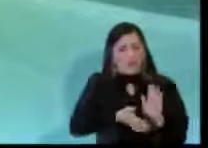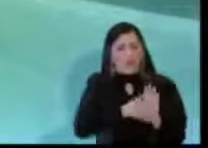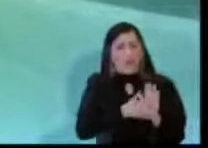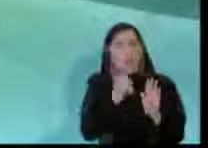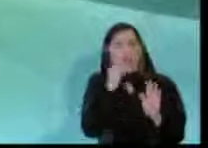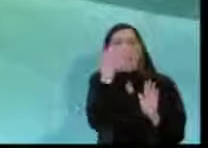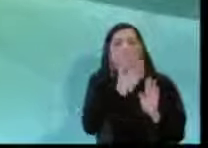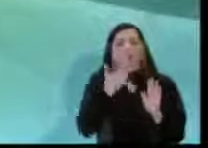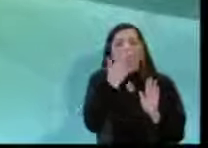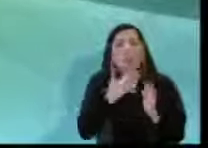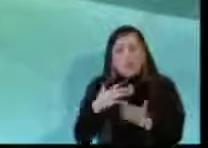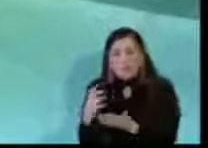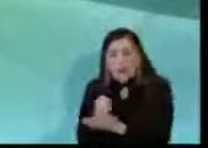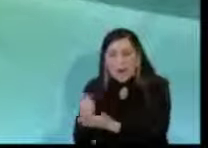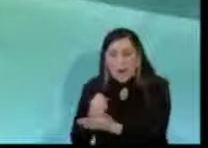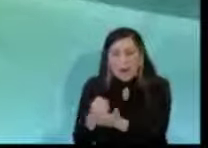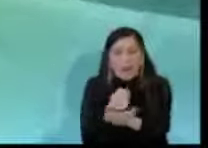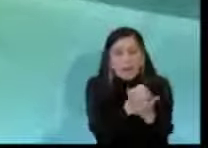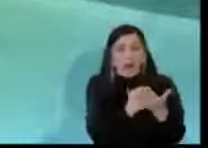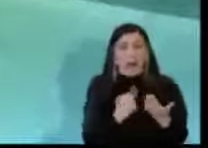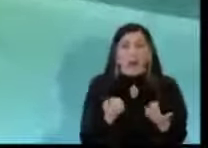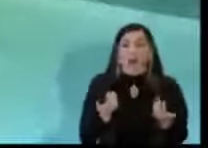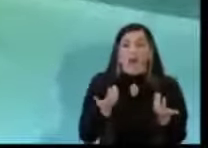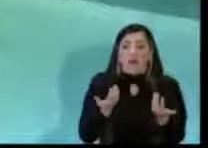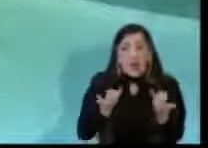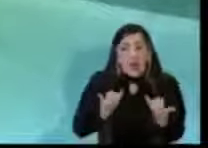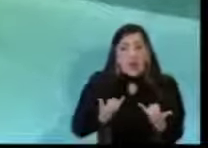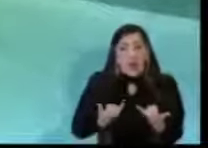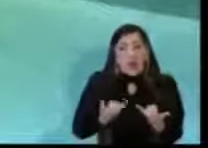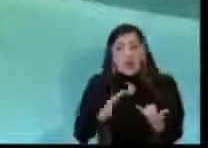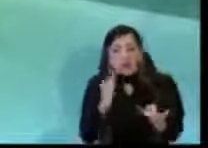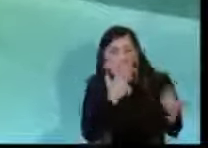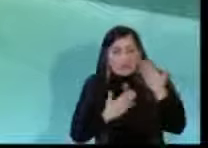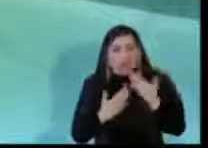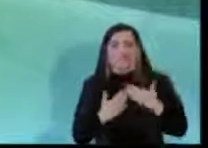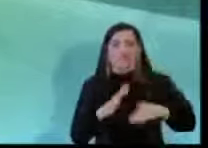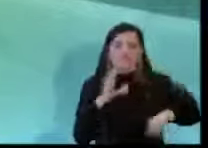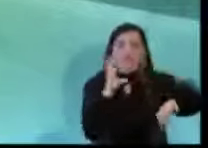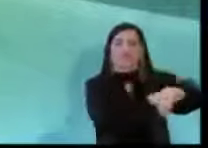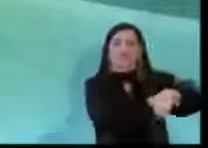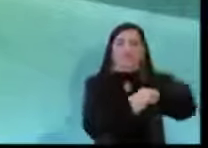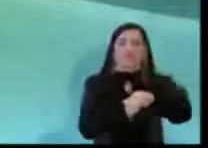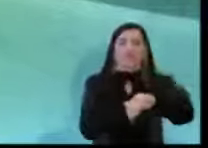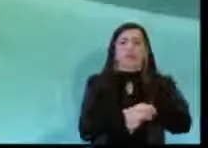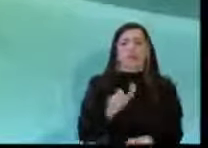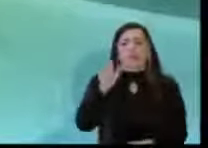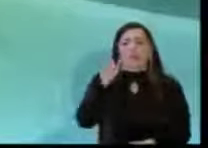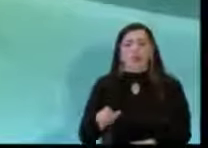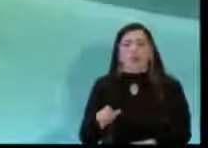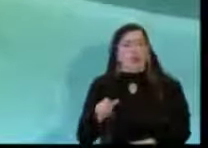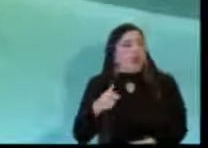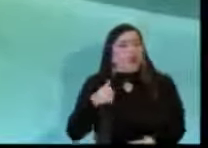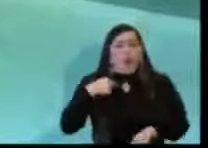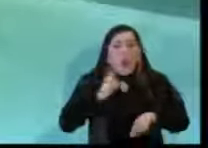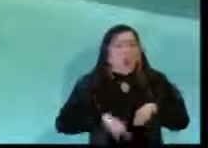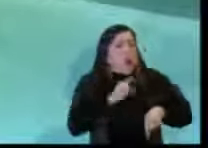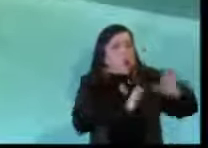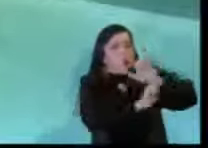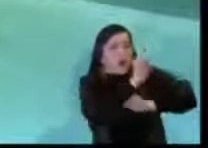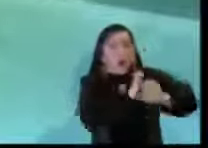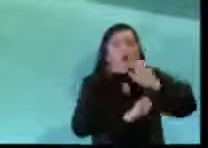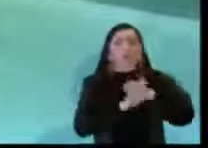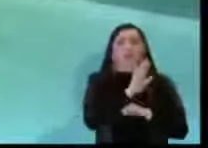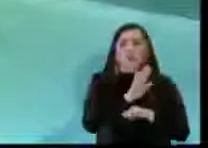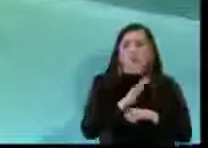probatorios recaudados permitirán que en las últimas horas se impute el delito de acceso carnal en persona puesta en incapacidad de resistir agravado y